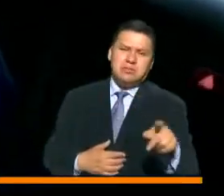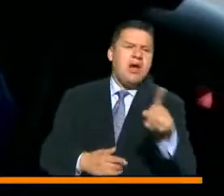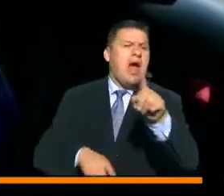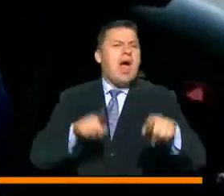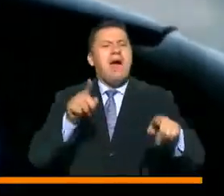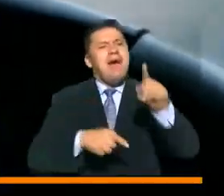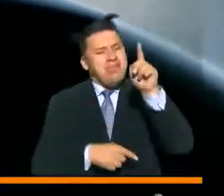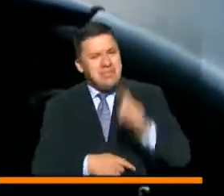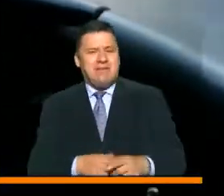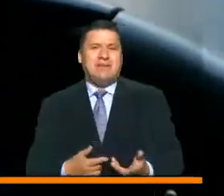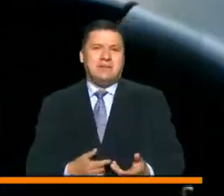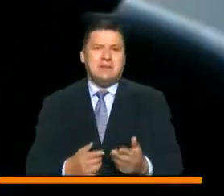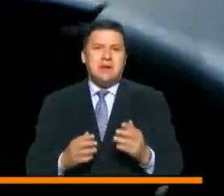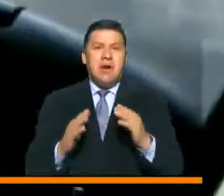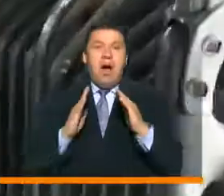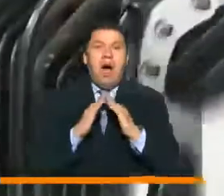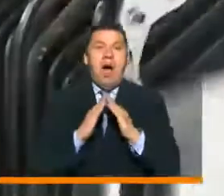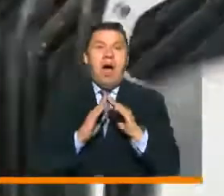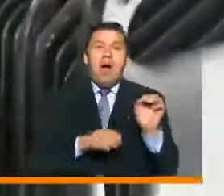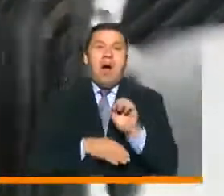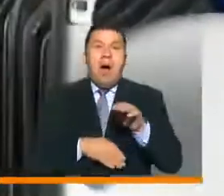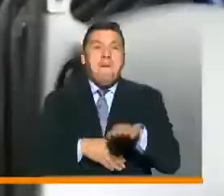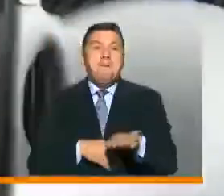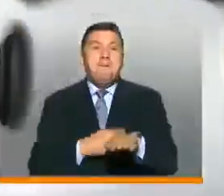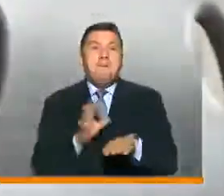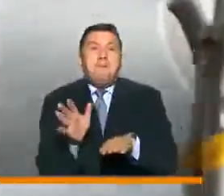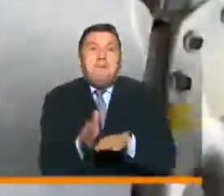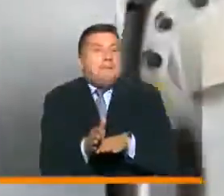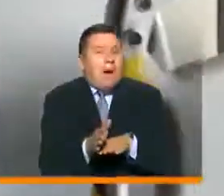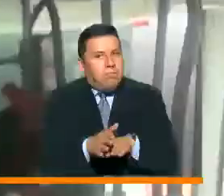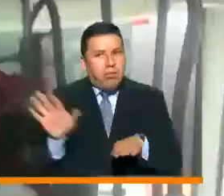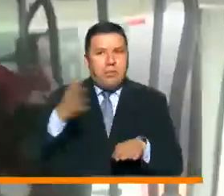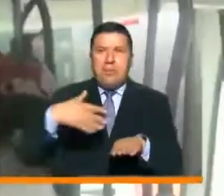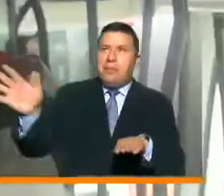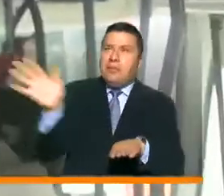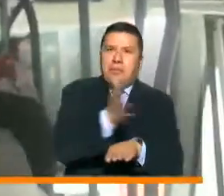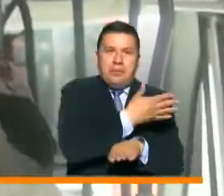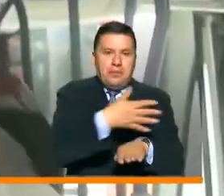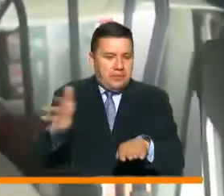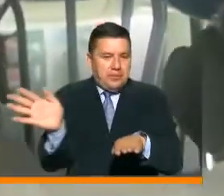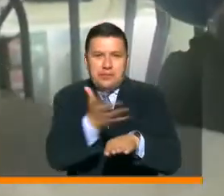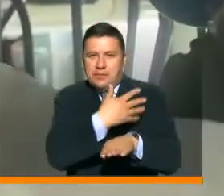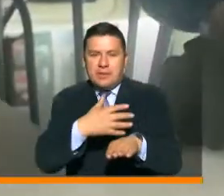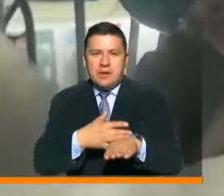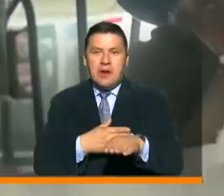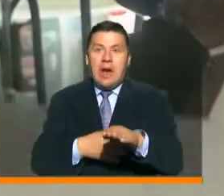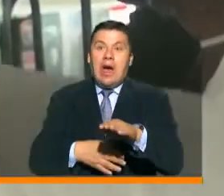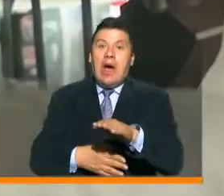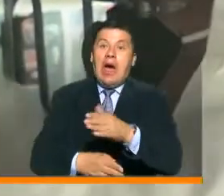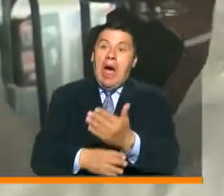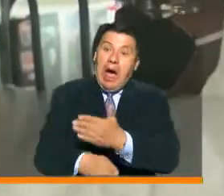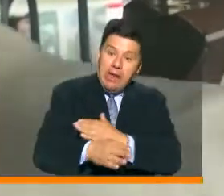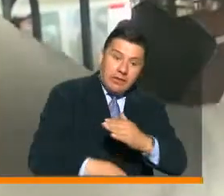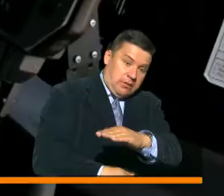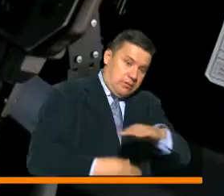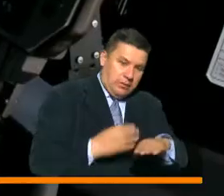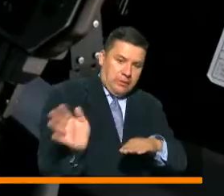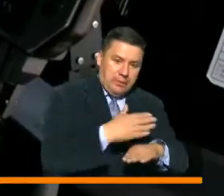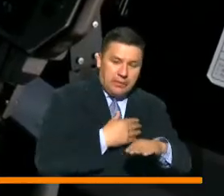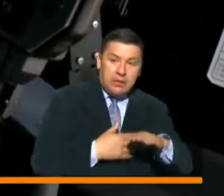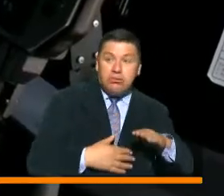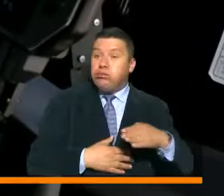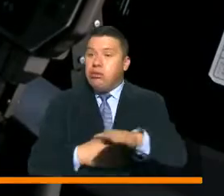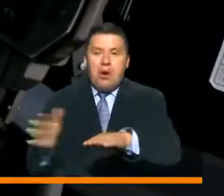por su parte, deben mantener ventilados los vehículos, hacer aseo y desinfección de los mismos antes y después de los recorridos, así como retirar elementos